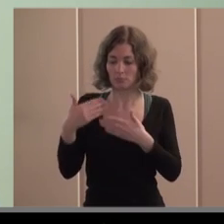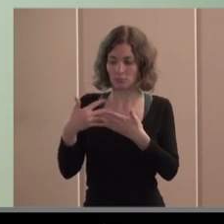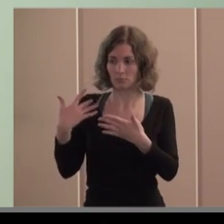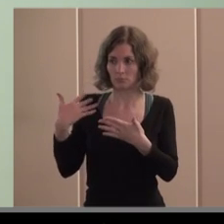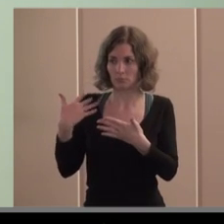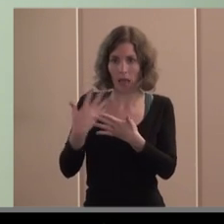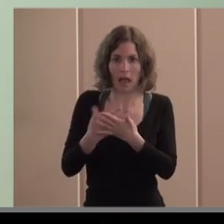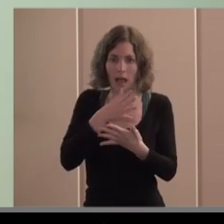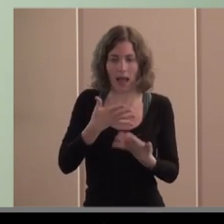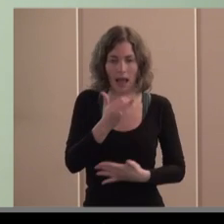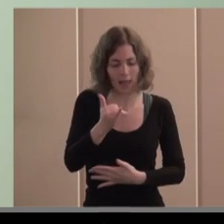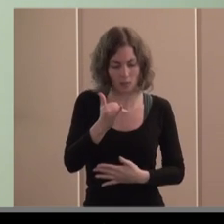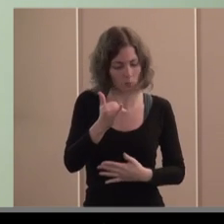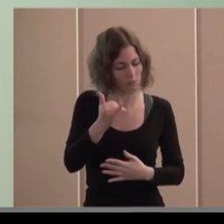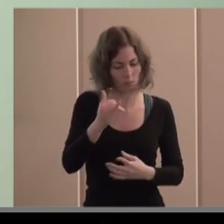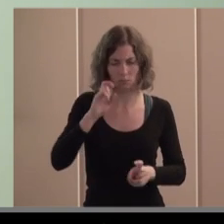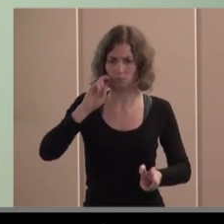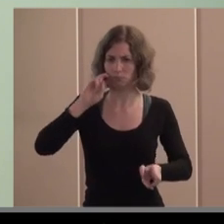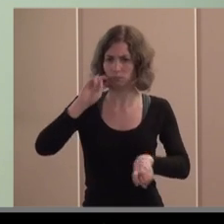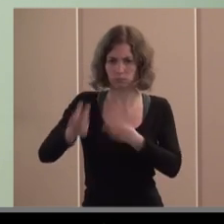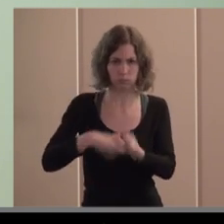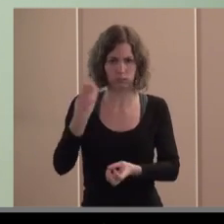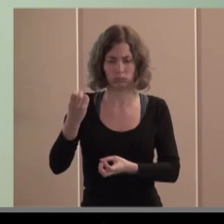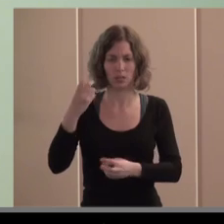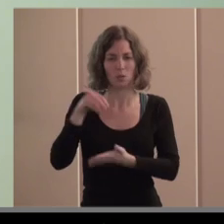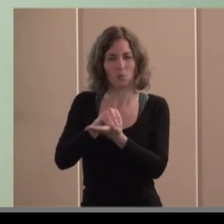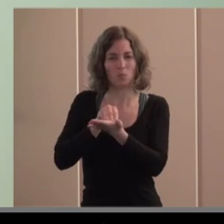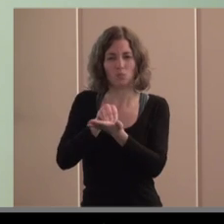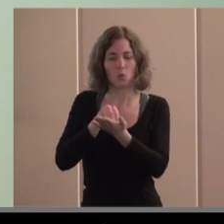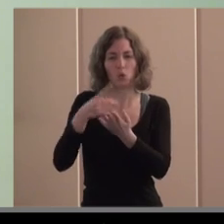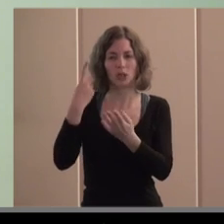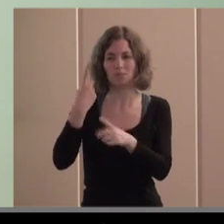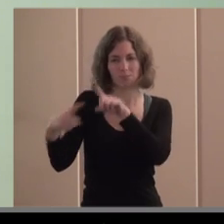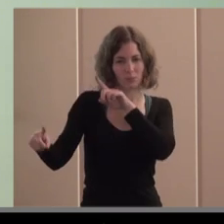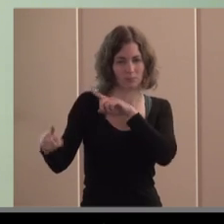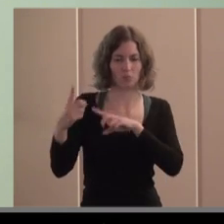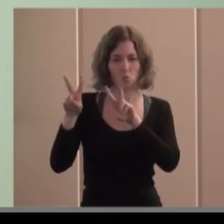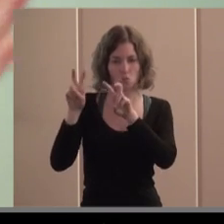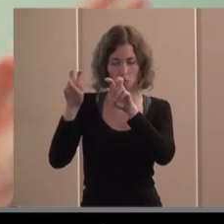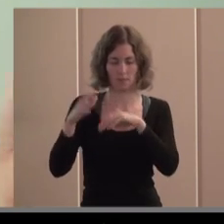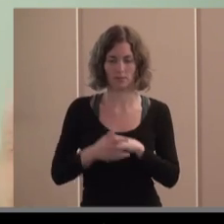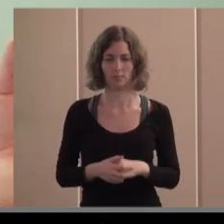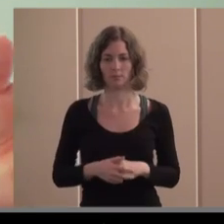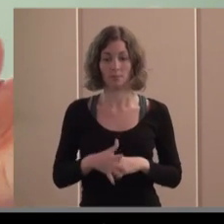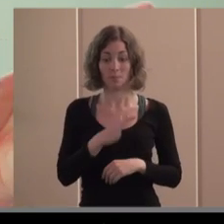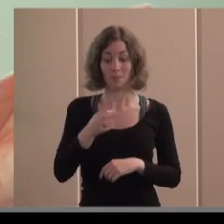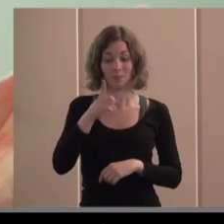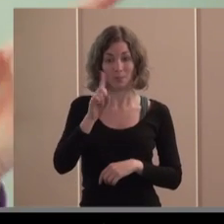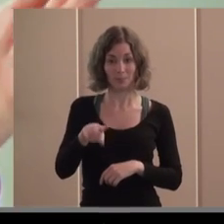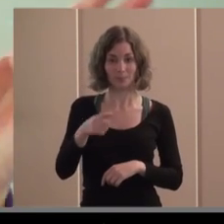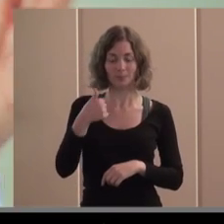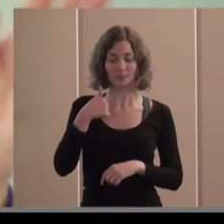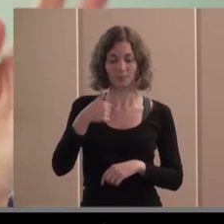en otras cosas para poder buscar soluciones creativas e innovadoras y a su vez tenemos que revisar el impacto que buscamos